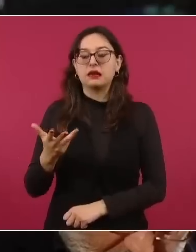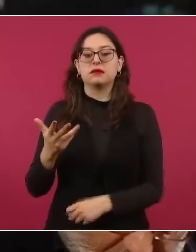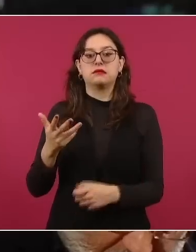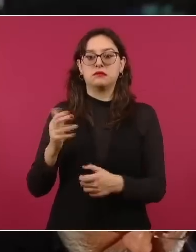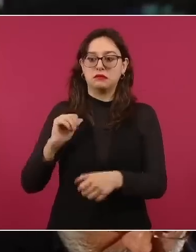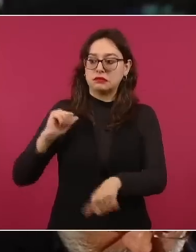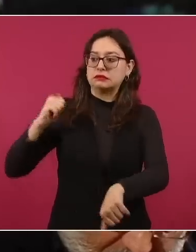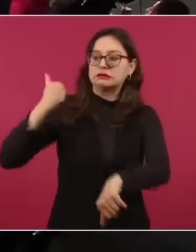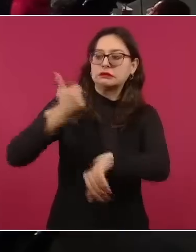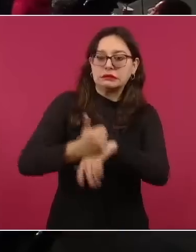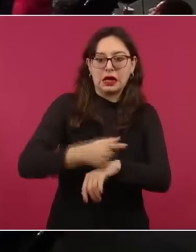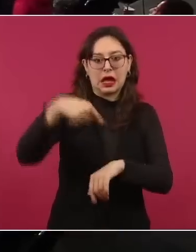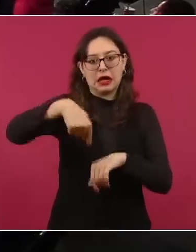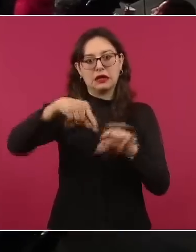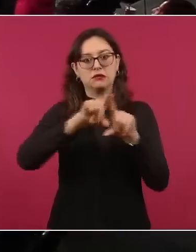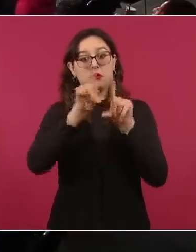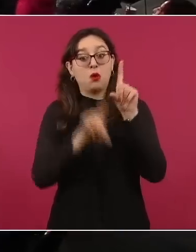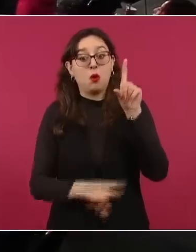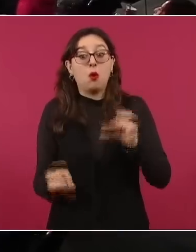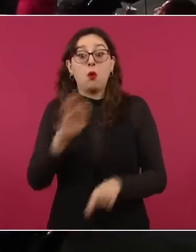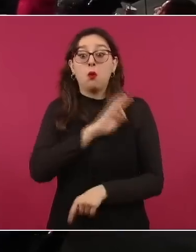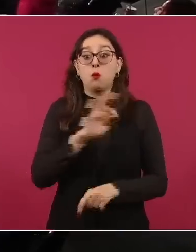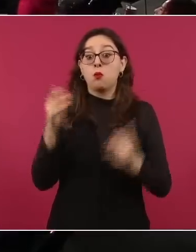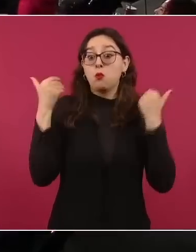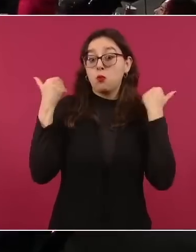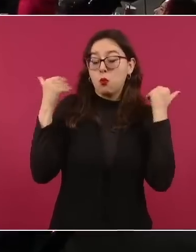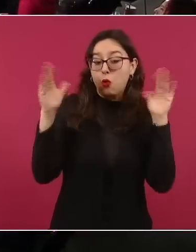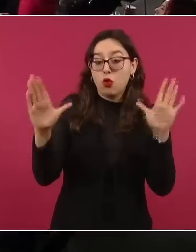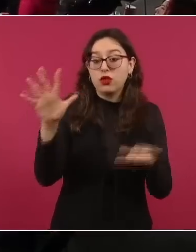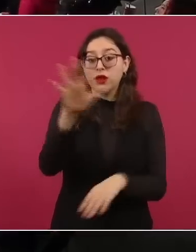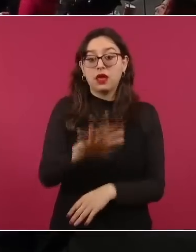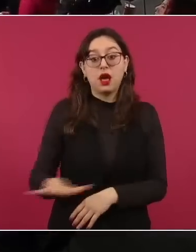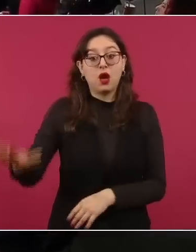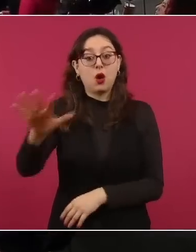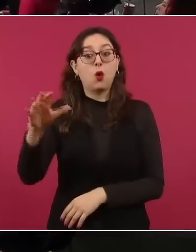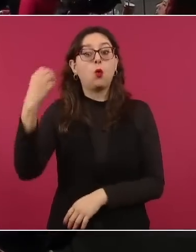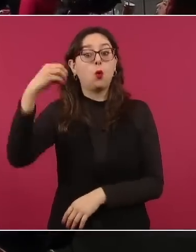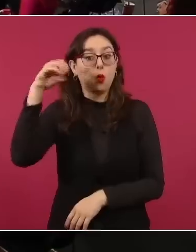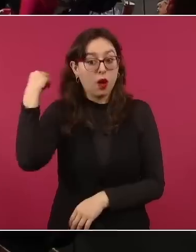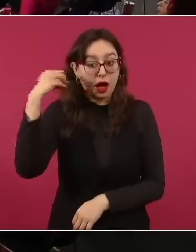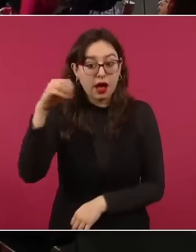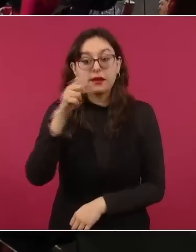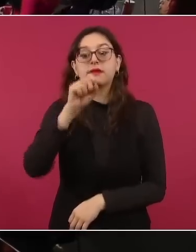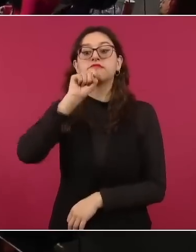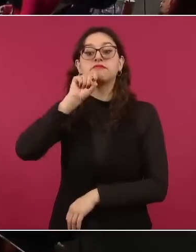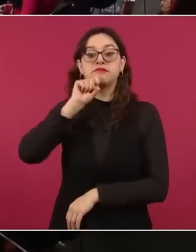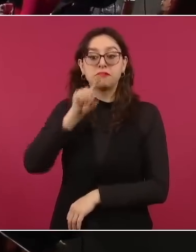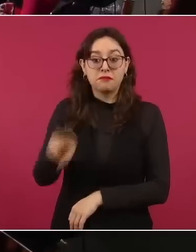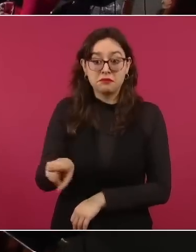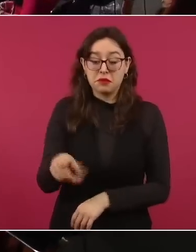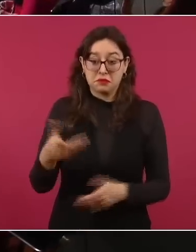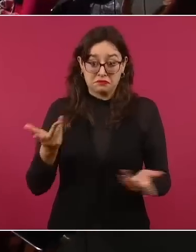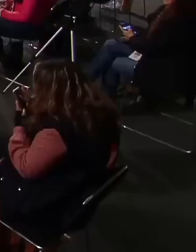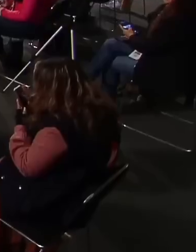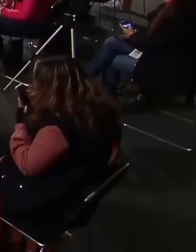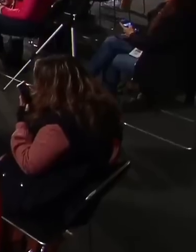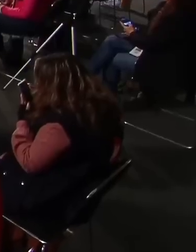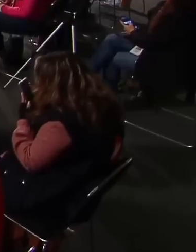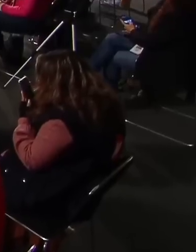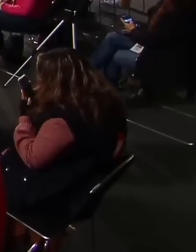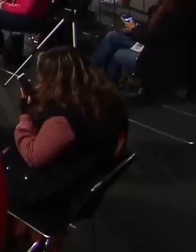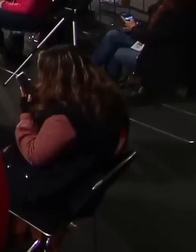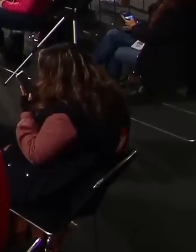¿Qué posibilidad hay que el desarrollo industrial del sur, que está planteado con todas las